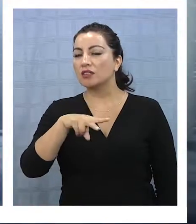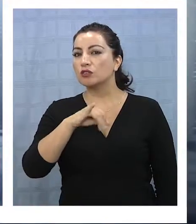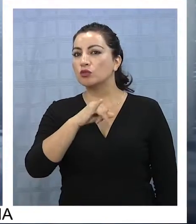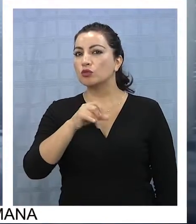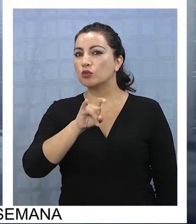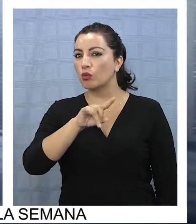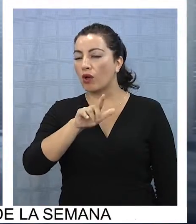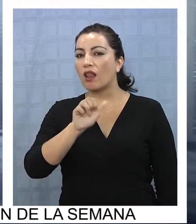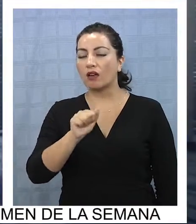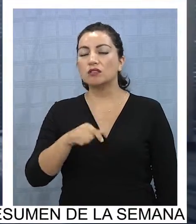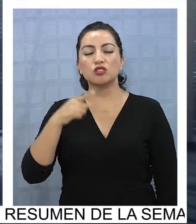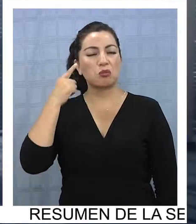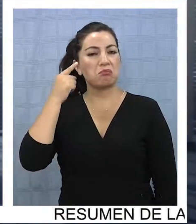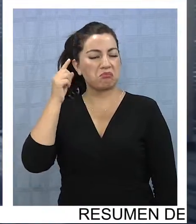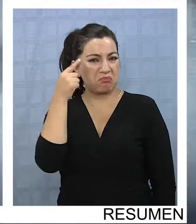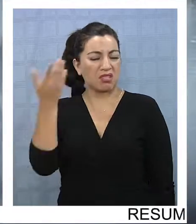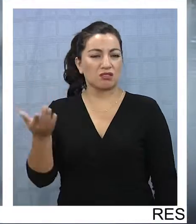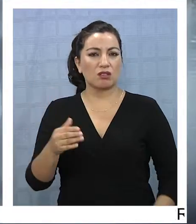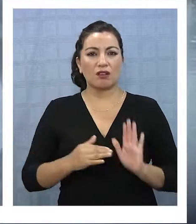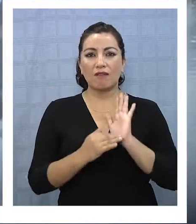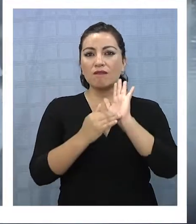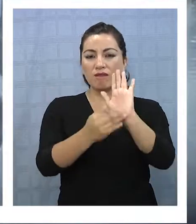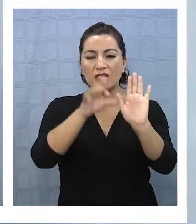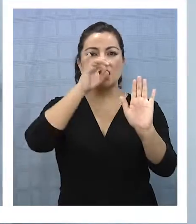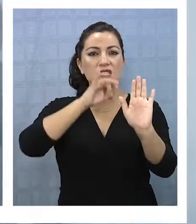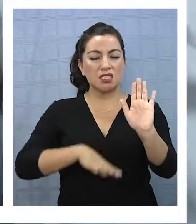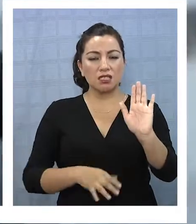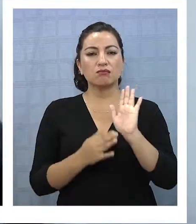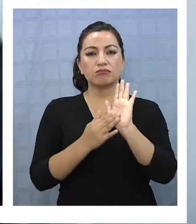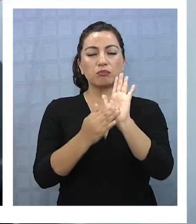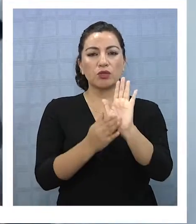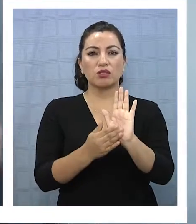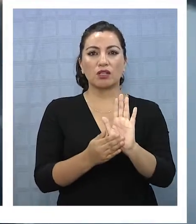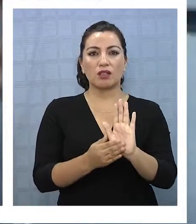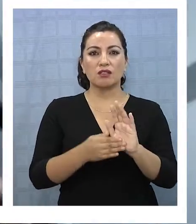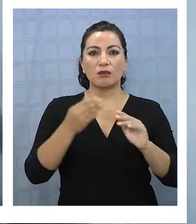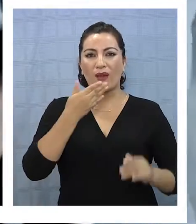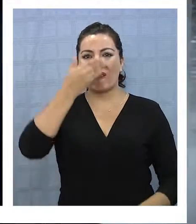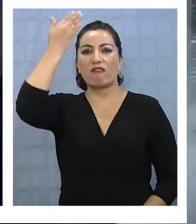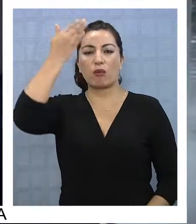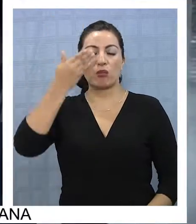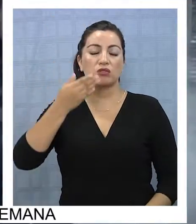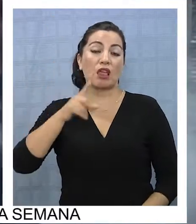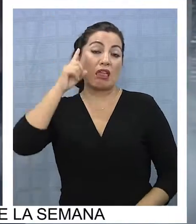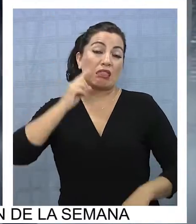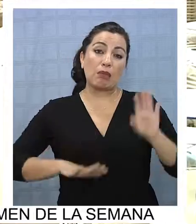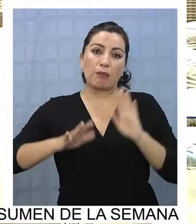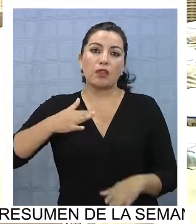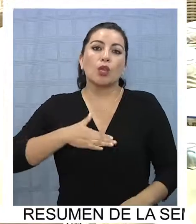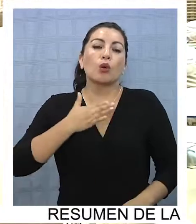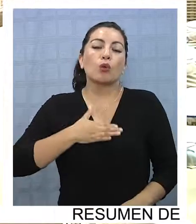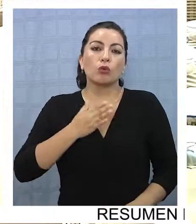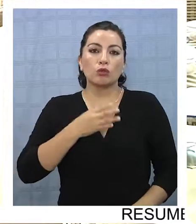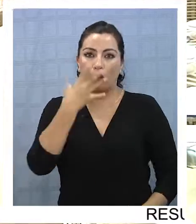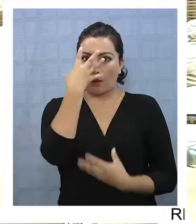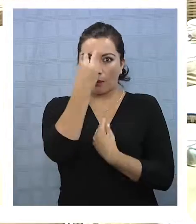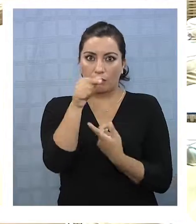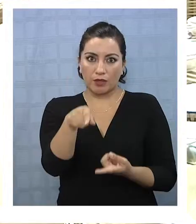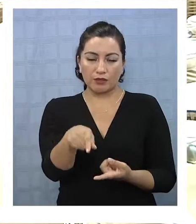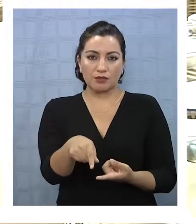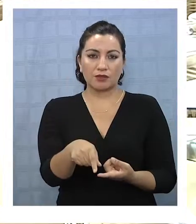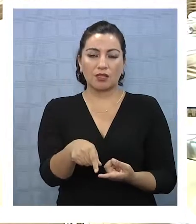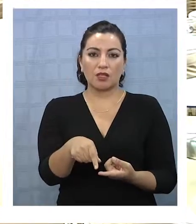chileno hay que darle tribuna, yo siento, sea súper cool como no súper cool, dependiendo de los gustos, yo creo que hay que darle la tribuna